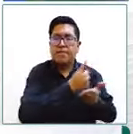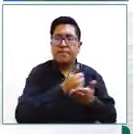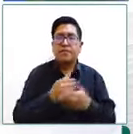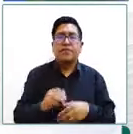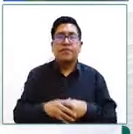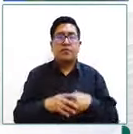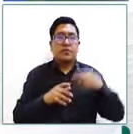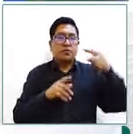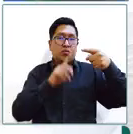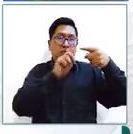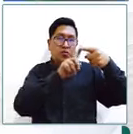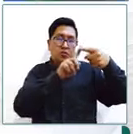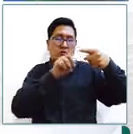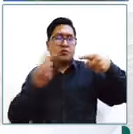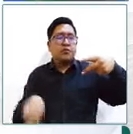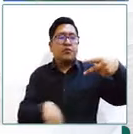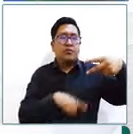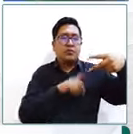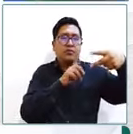Después, tenemos una segunda